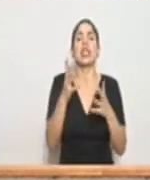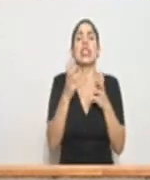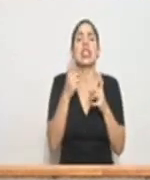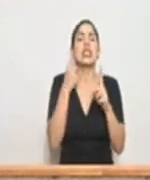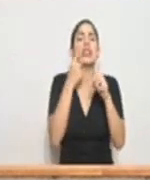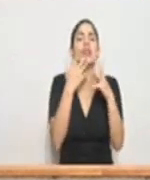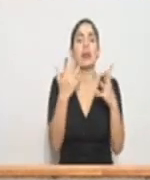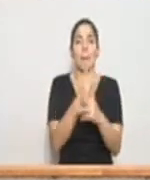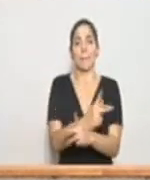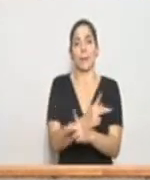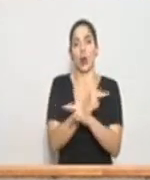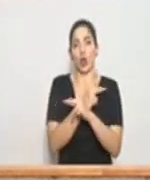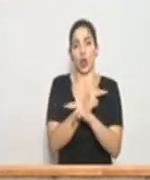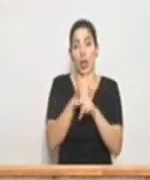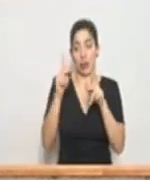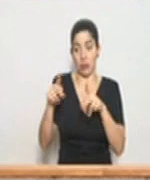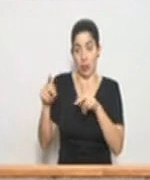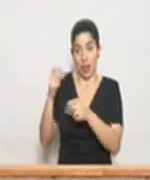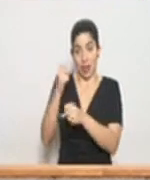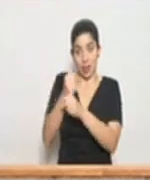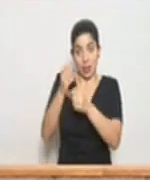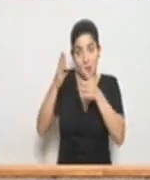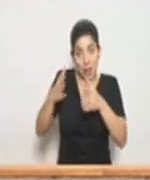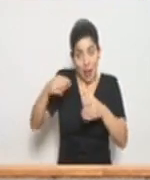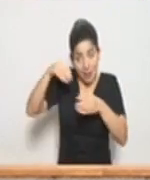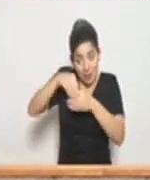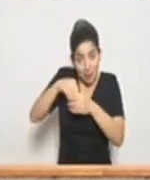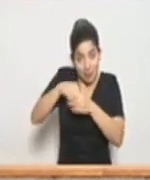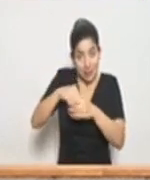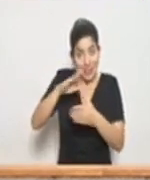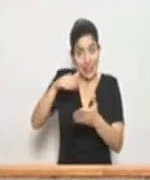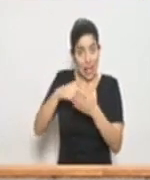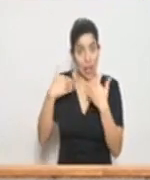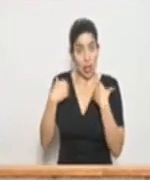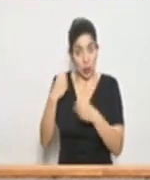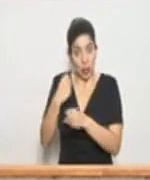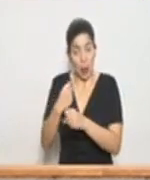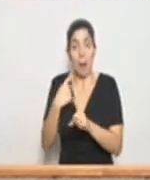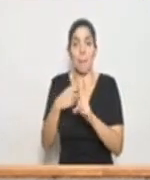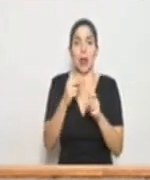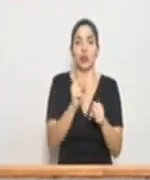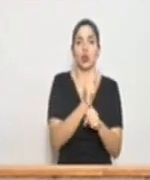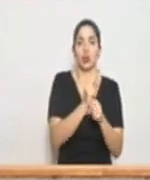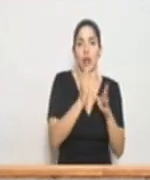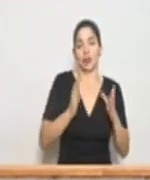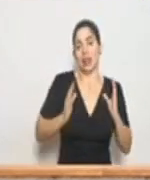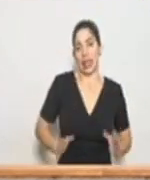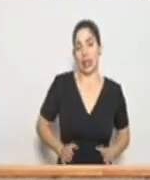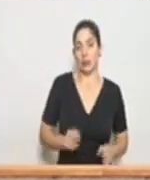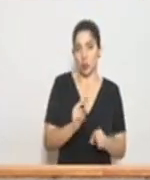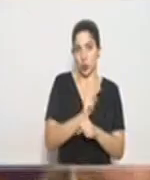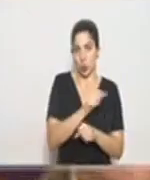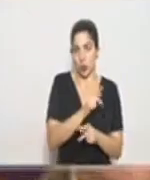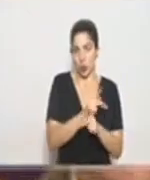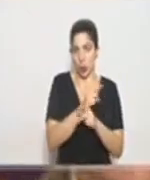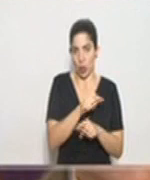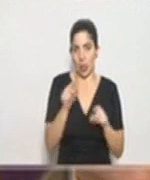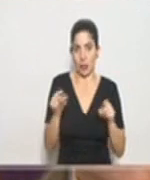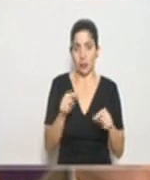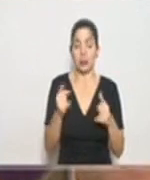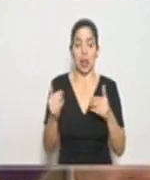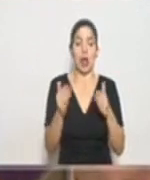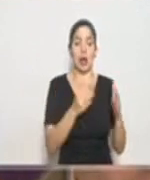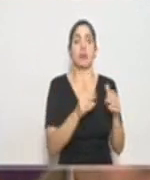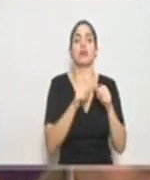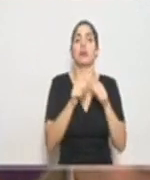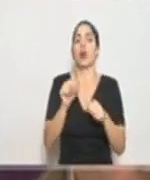de proteger a los funcionarios que trabajan en nuestros centros de salud y a los usuarios. Continuamos con las consultas al presidente